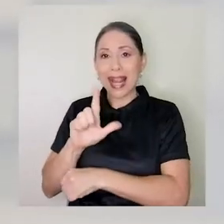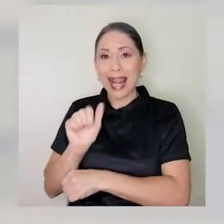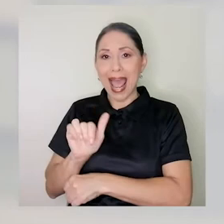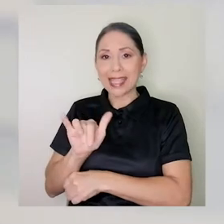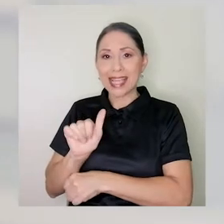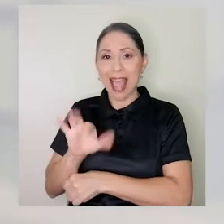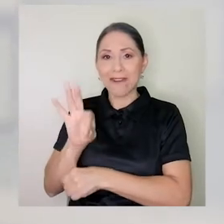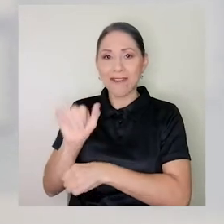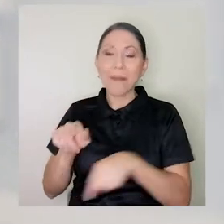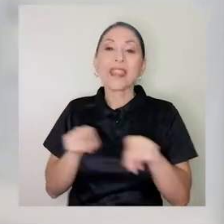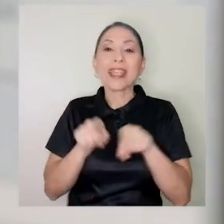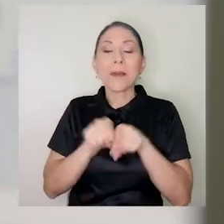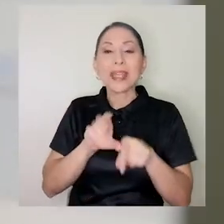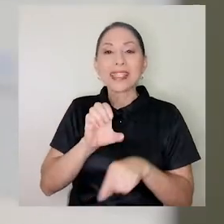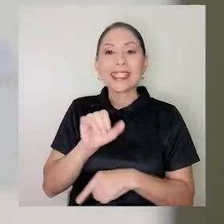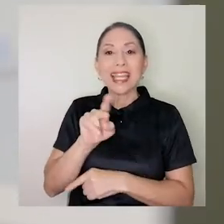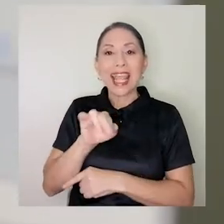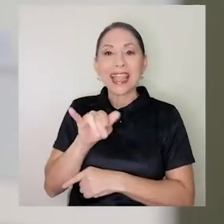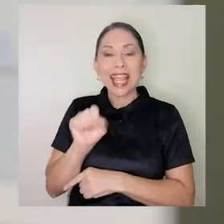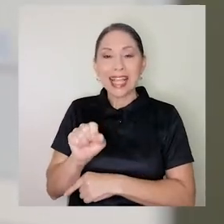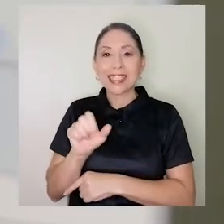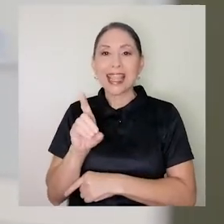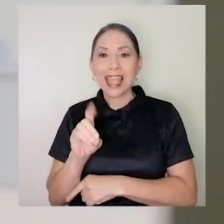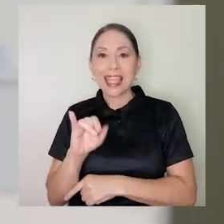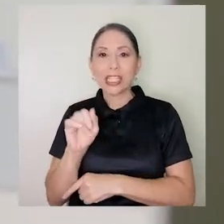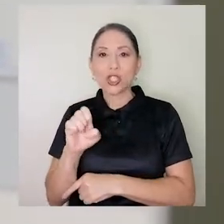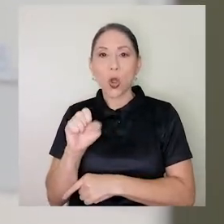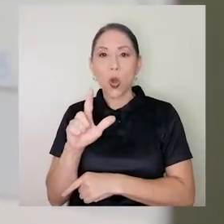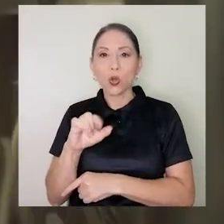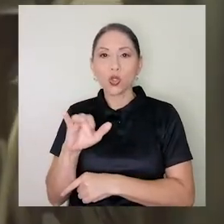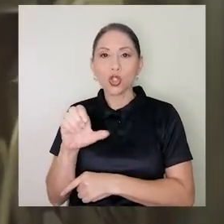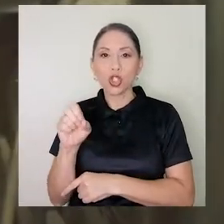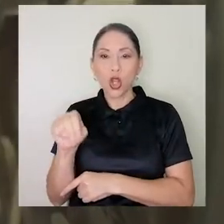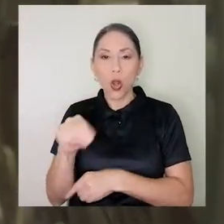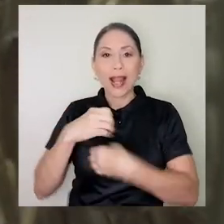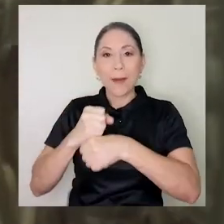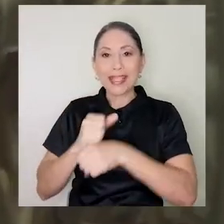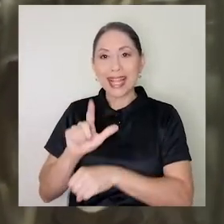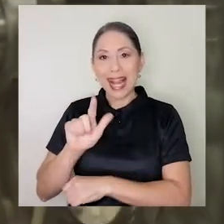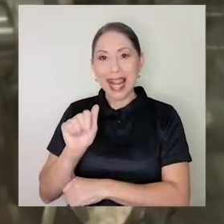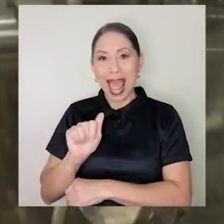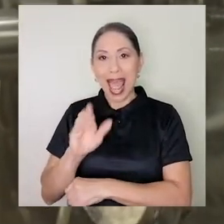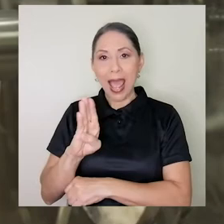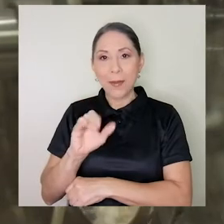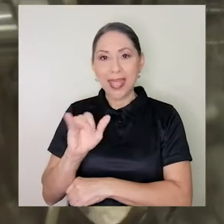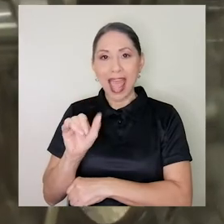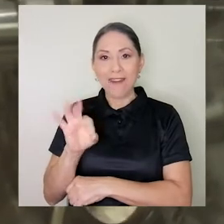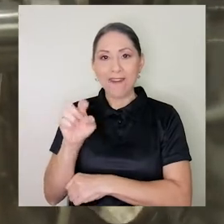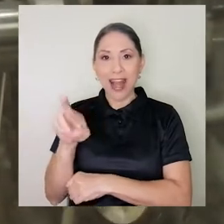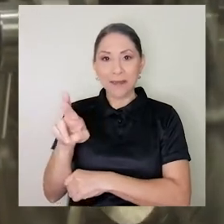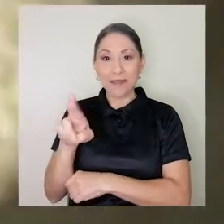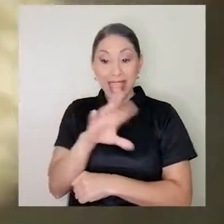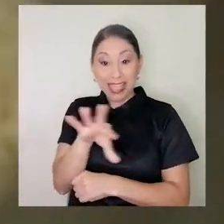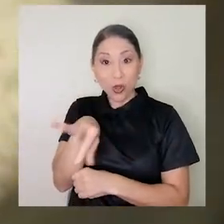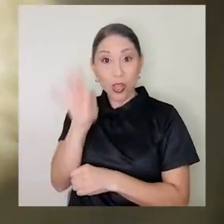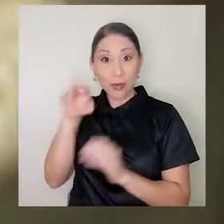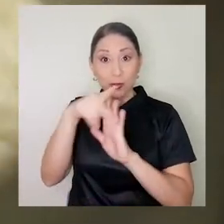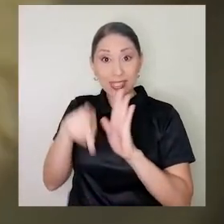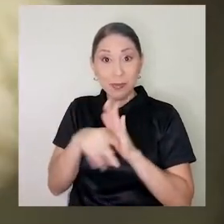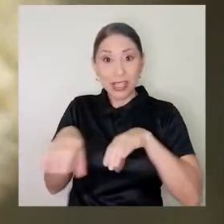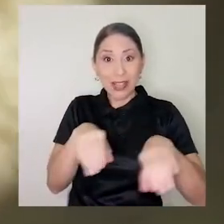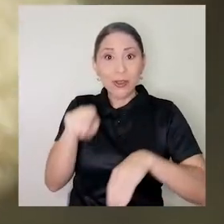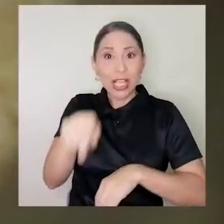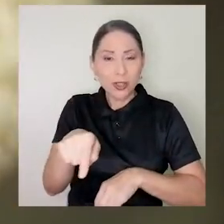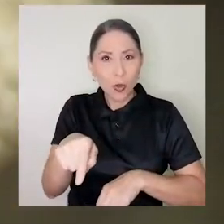AJAFA y las cinéticas de disolución que las va a realizar el ABIOFAR. Escogimos estos principios activos por dos razones, primero